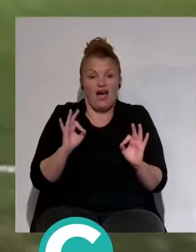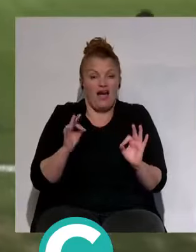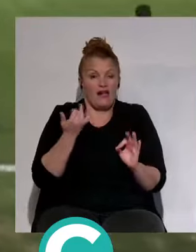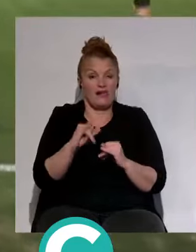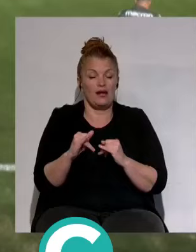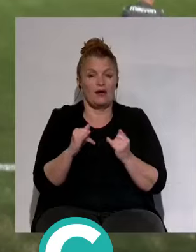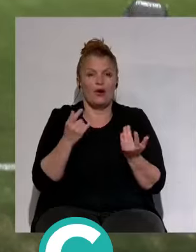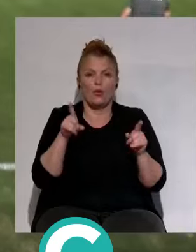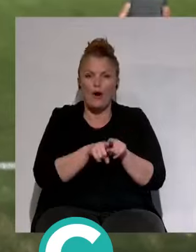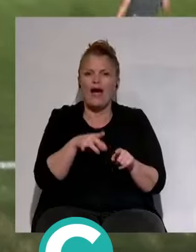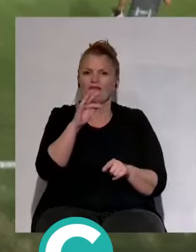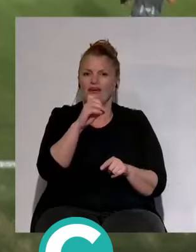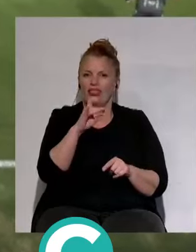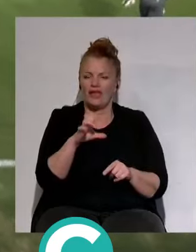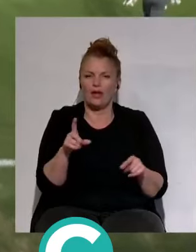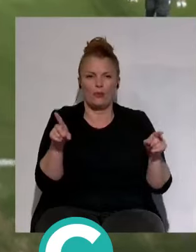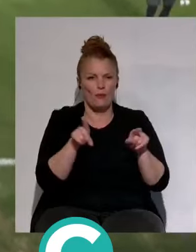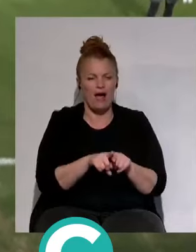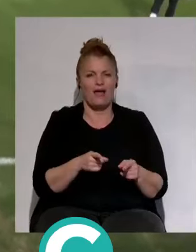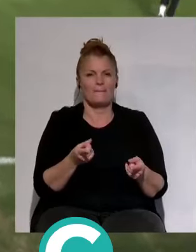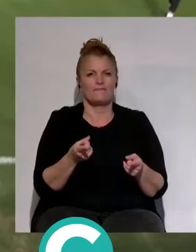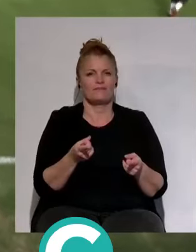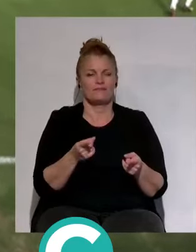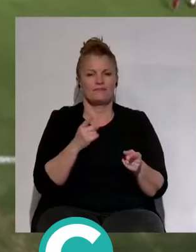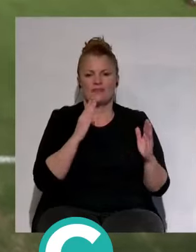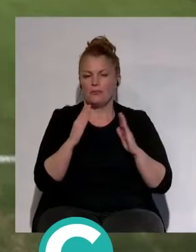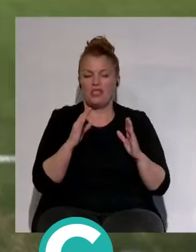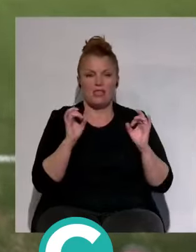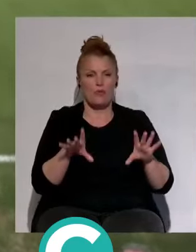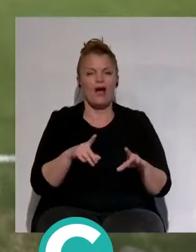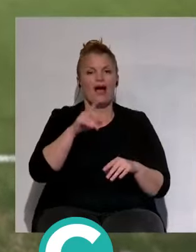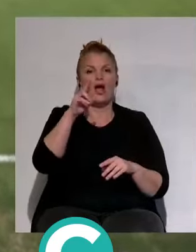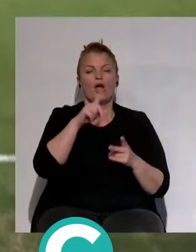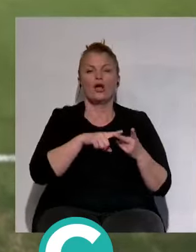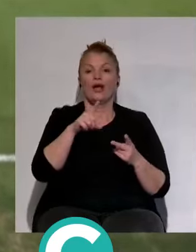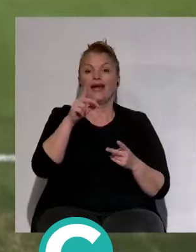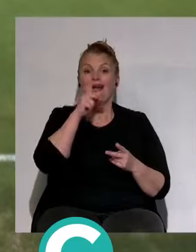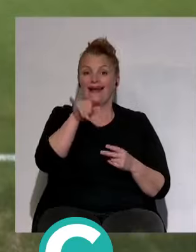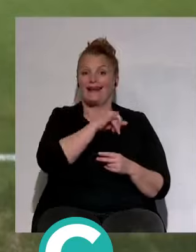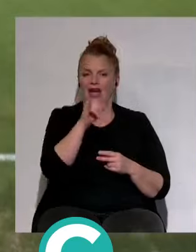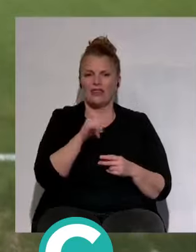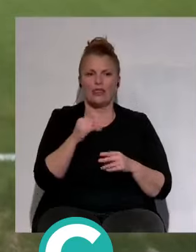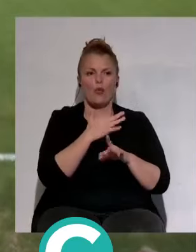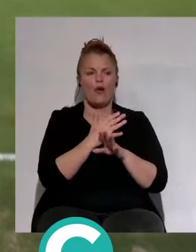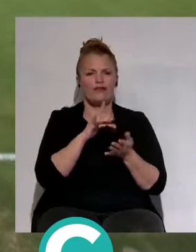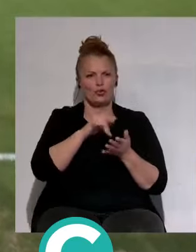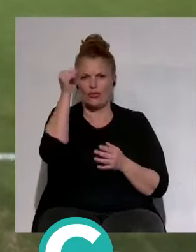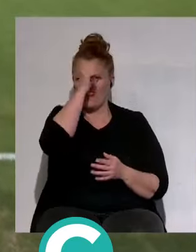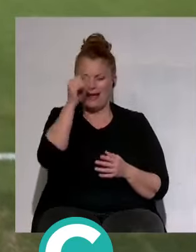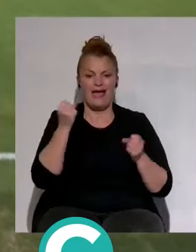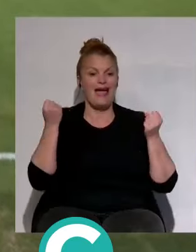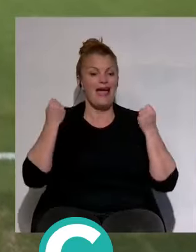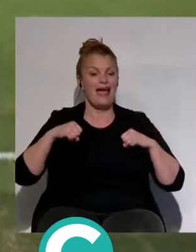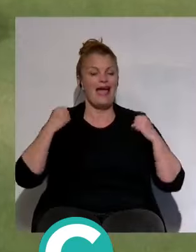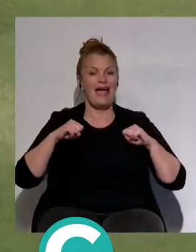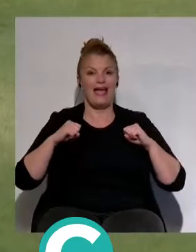Hernández... Como pasó con Fede que al final se contió y Luis Hernández igual. Luis Hernández la temporada pasada jugaba un domingo, no entrenaba